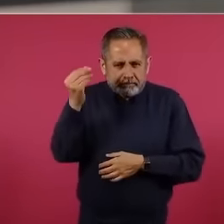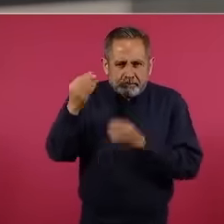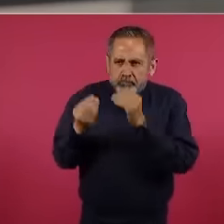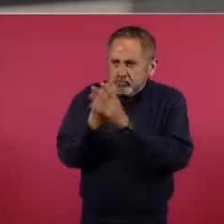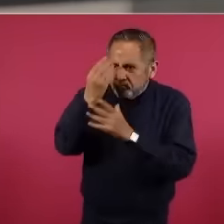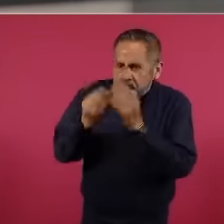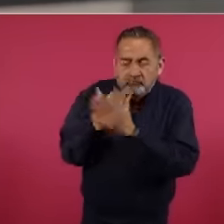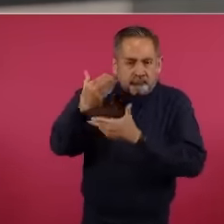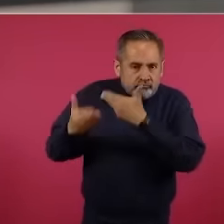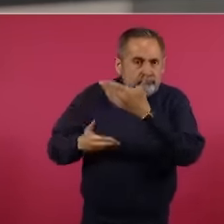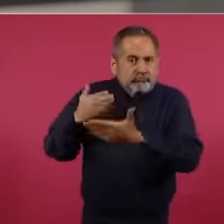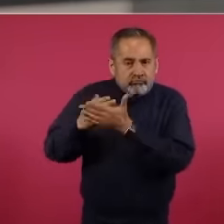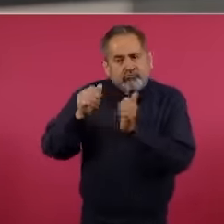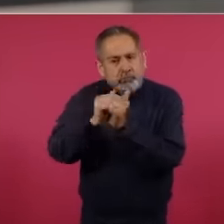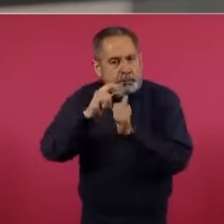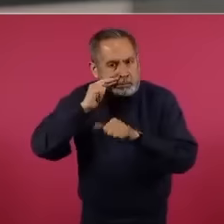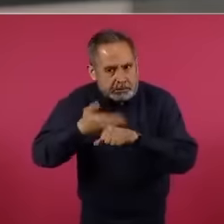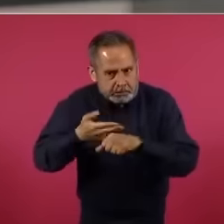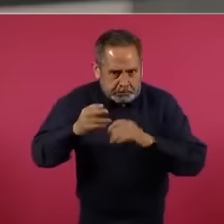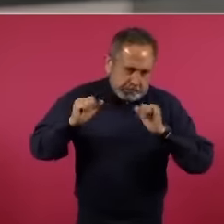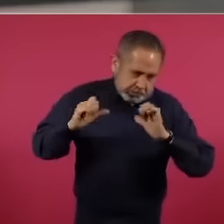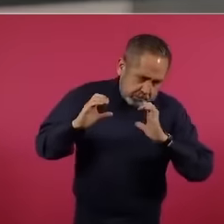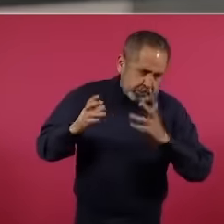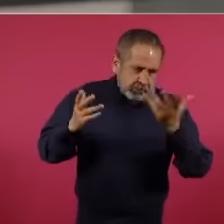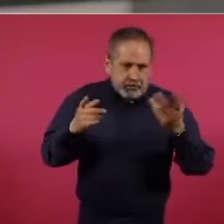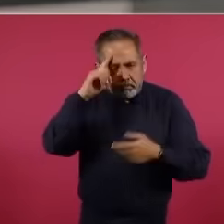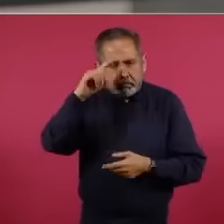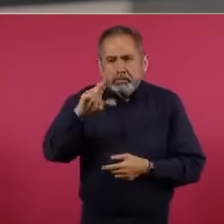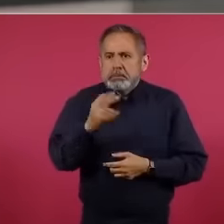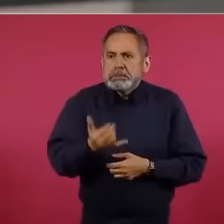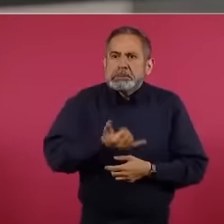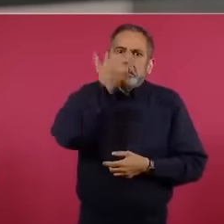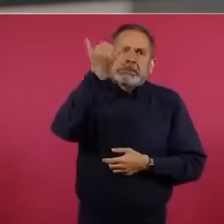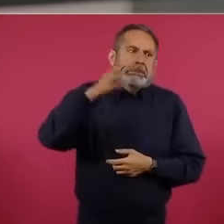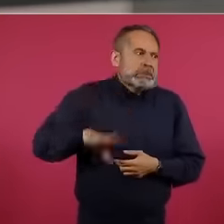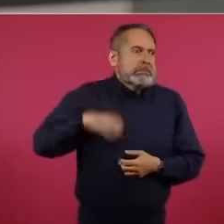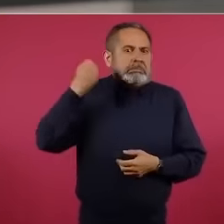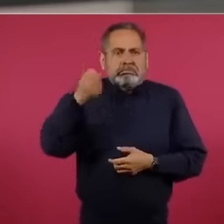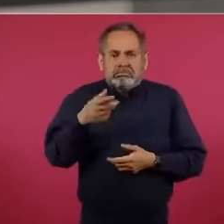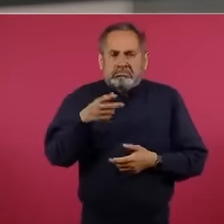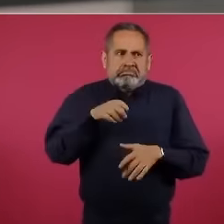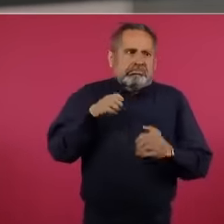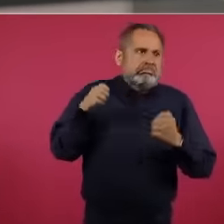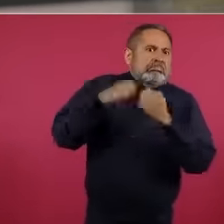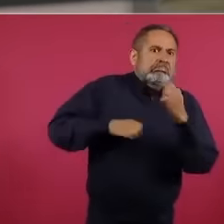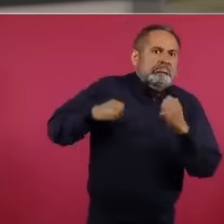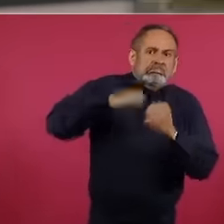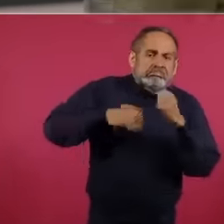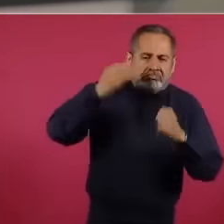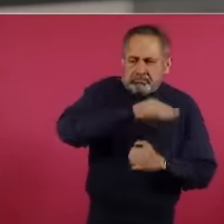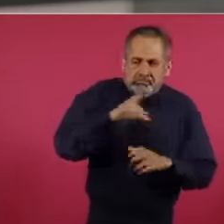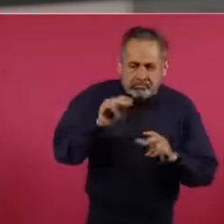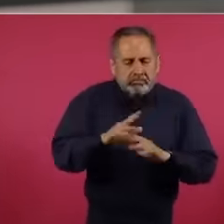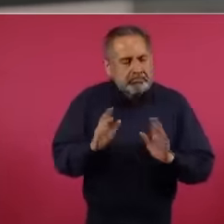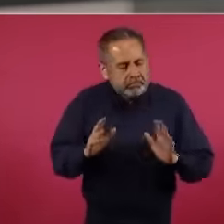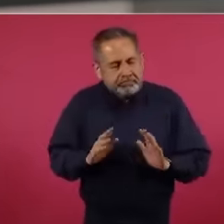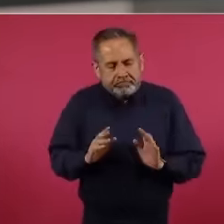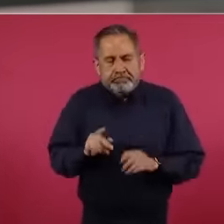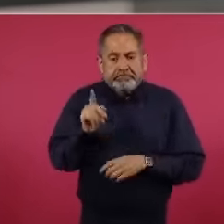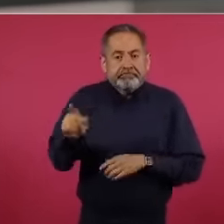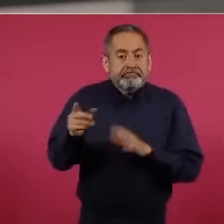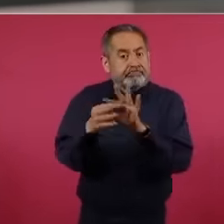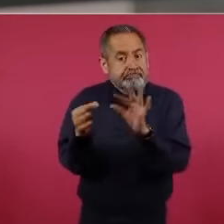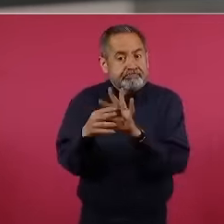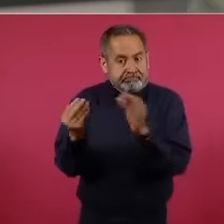responsable para no cometer abusos y fake news. En ese sentido, también se tocó un poco el tema